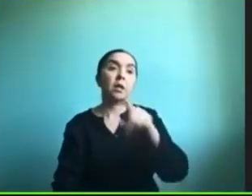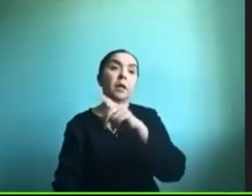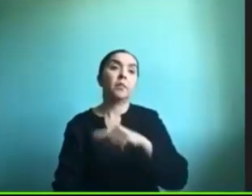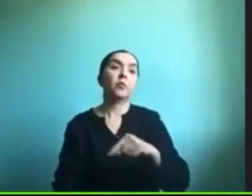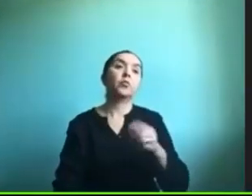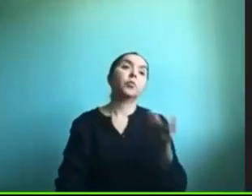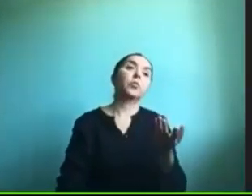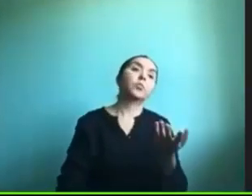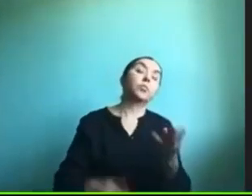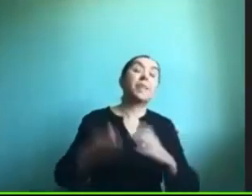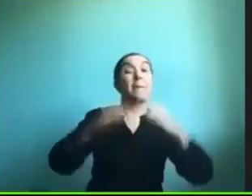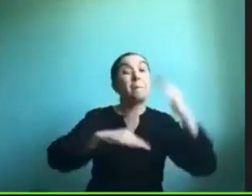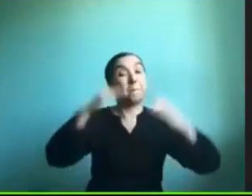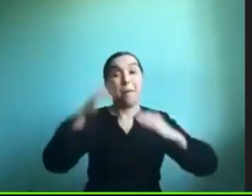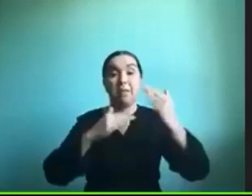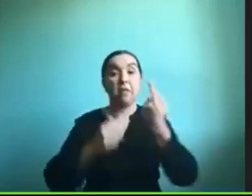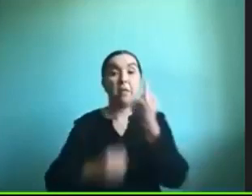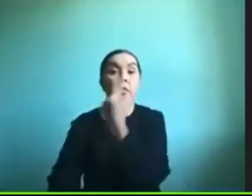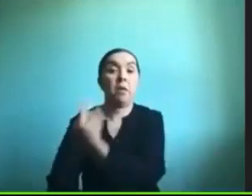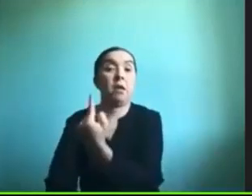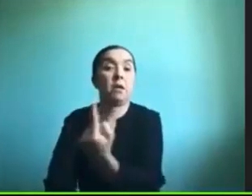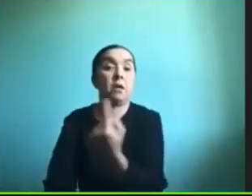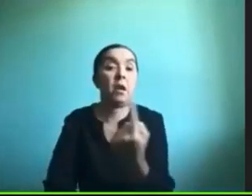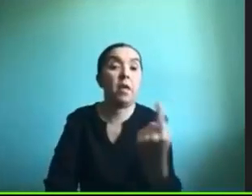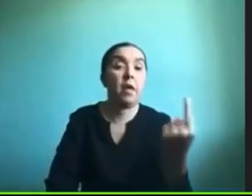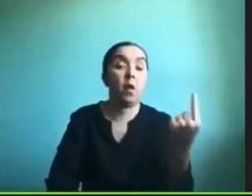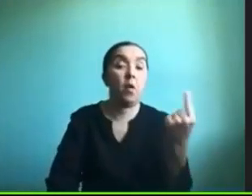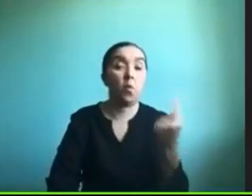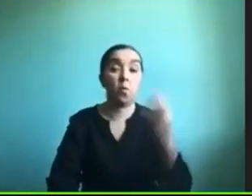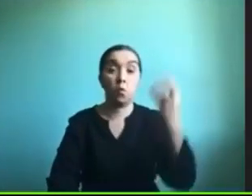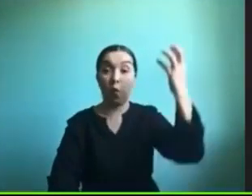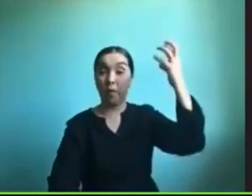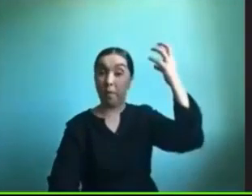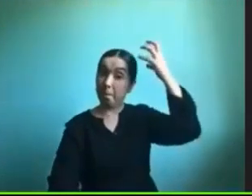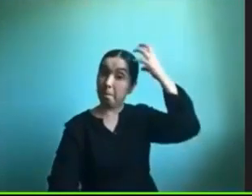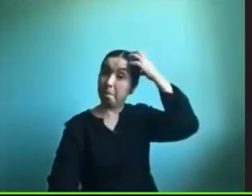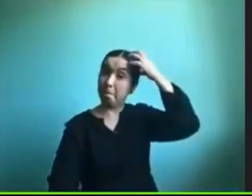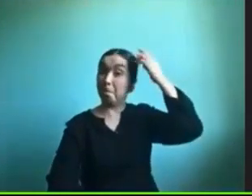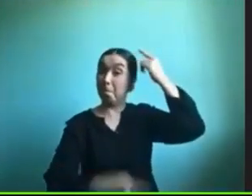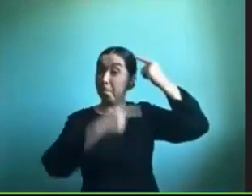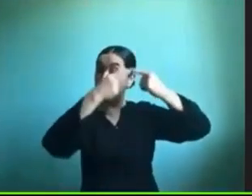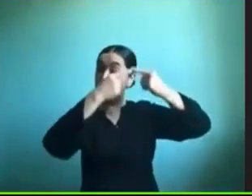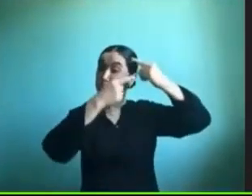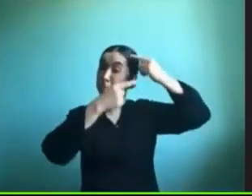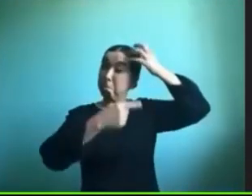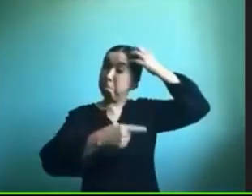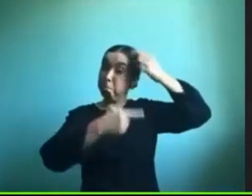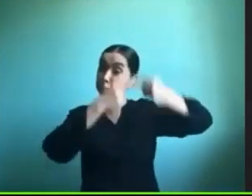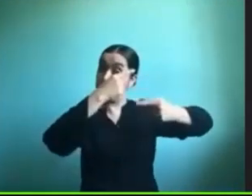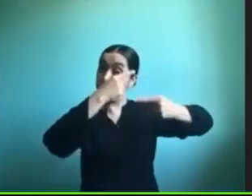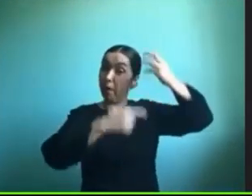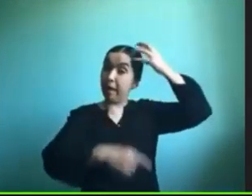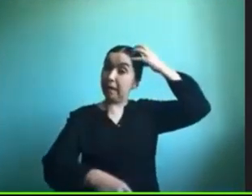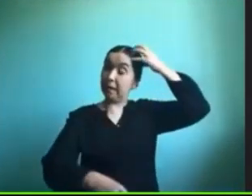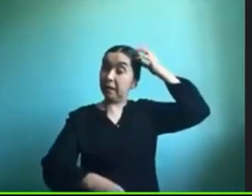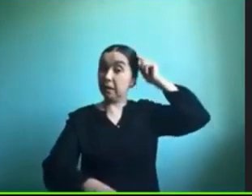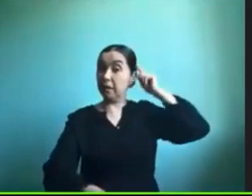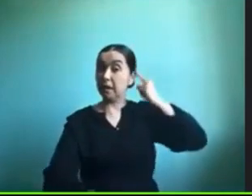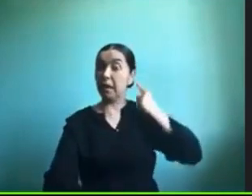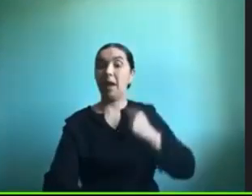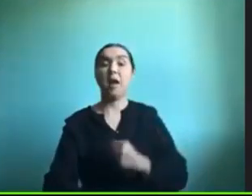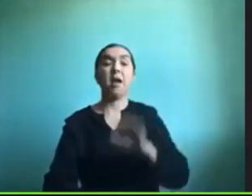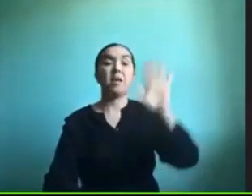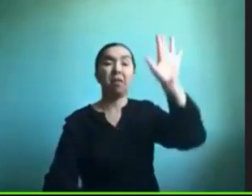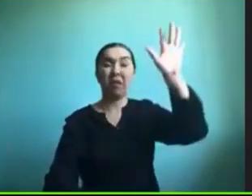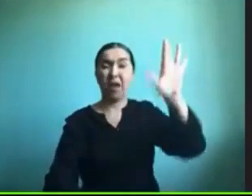usuario en el caso de parálisis cerebral tenemos un rango de perfiles muy distinto entonces ahí va a